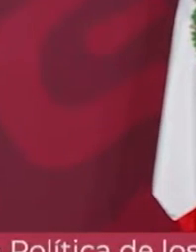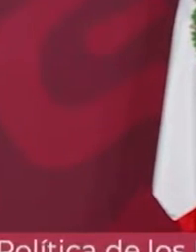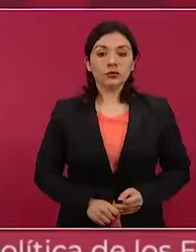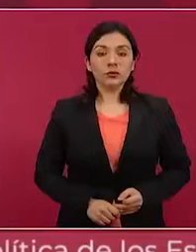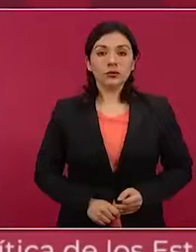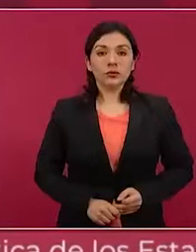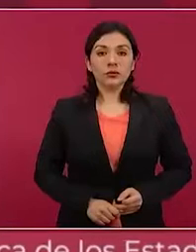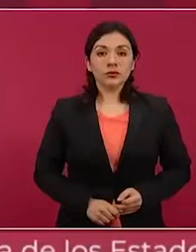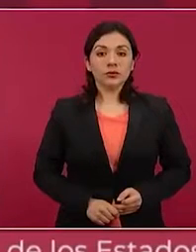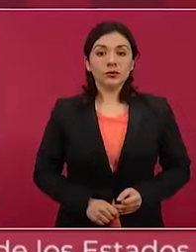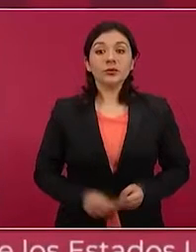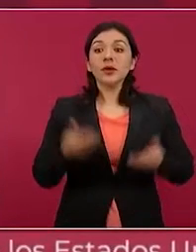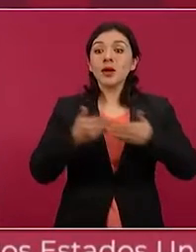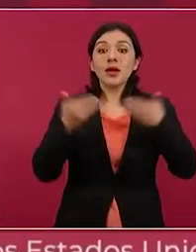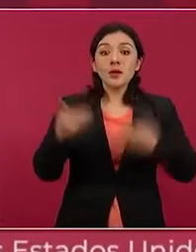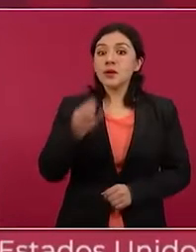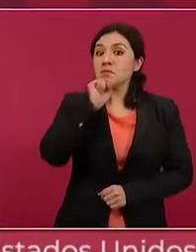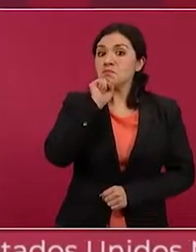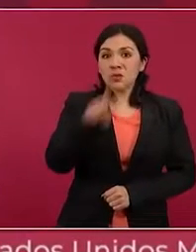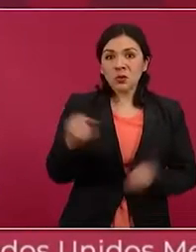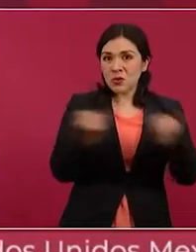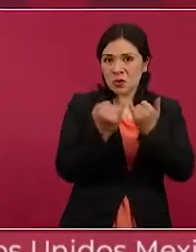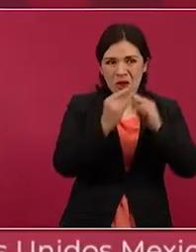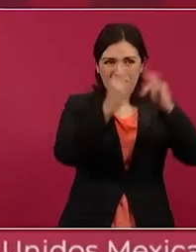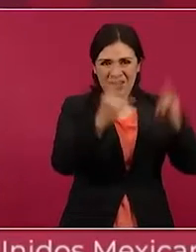¿Va a costar dos, tres veces más?